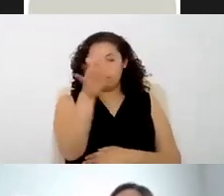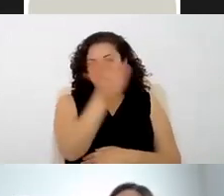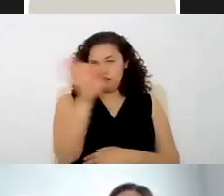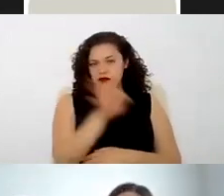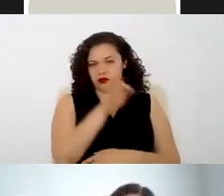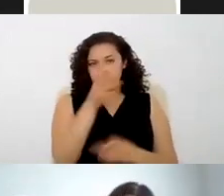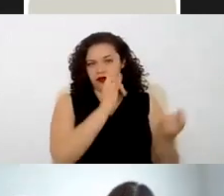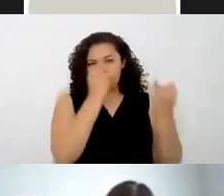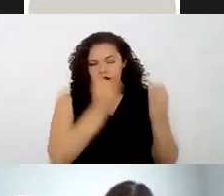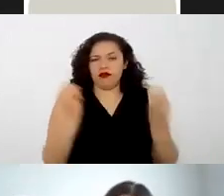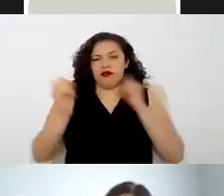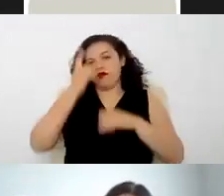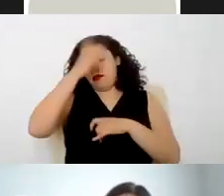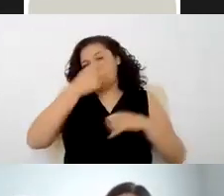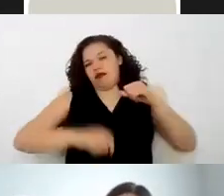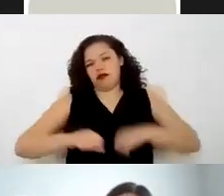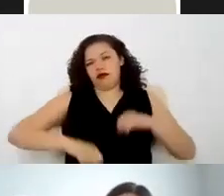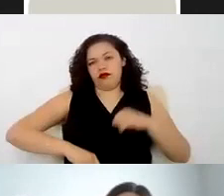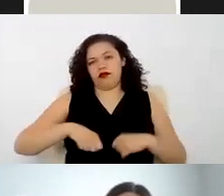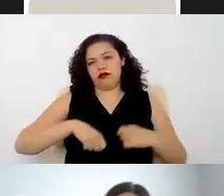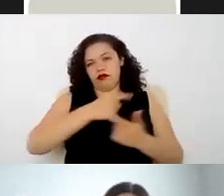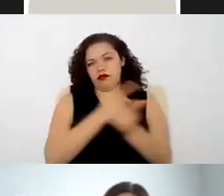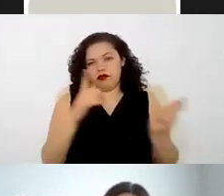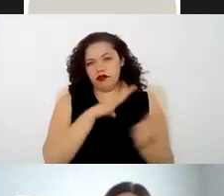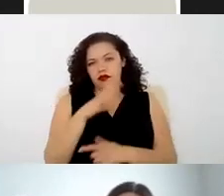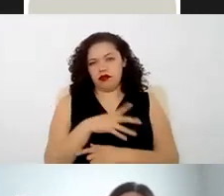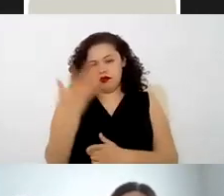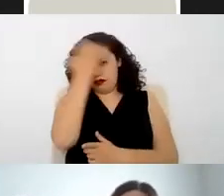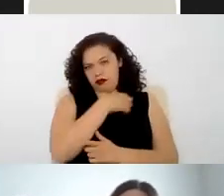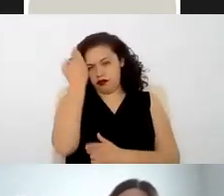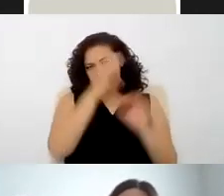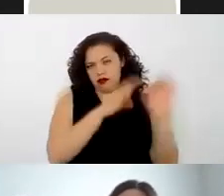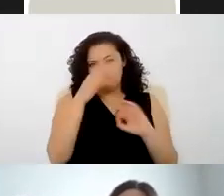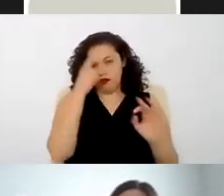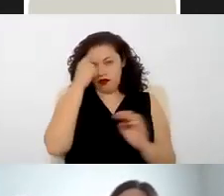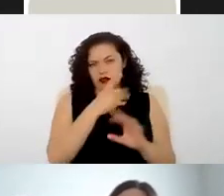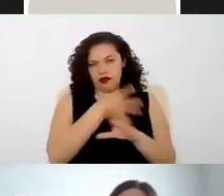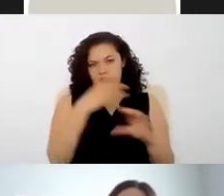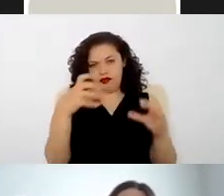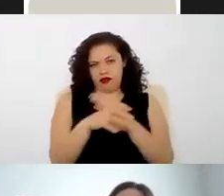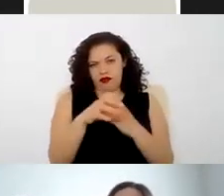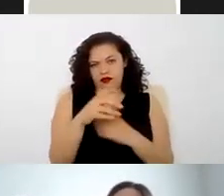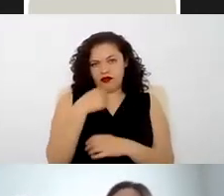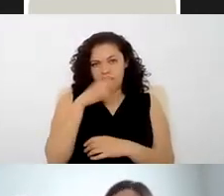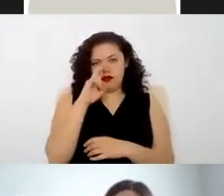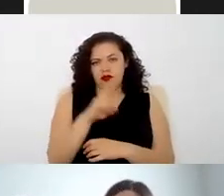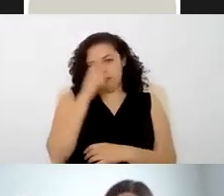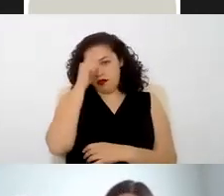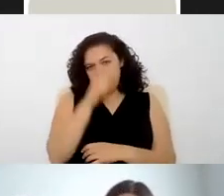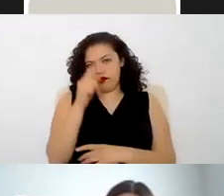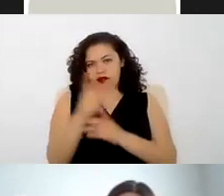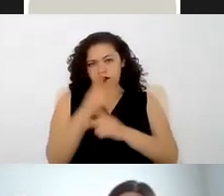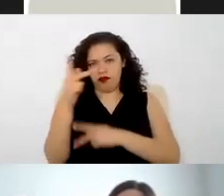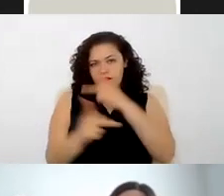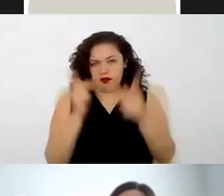actividades de ejercer en la relación laboral el cuarto elemento es que a contraprestación de ese